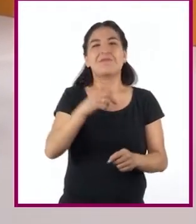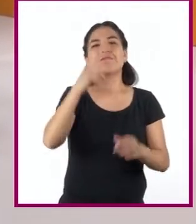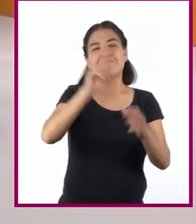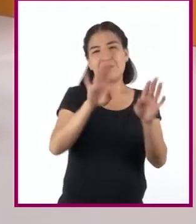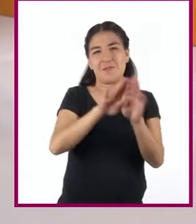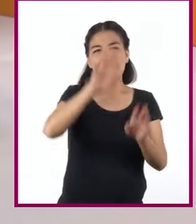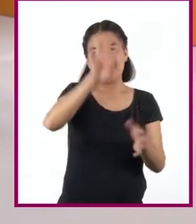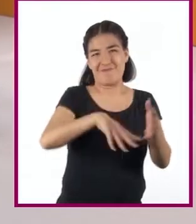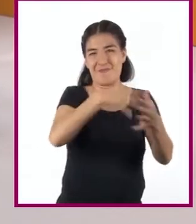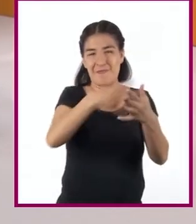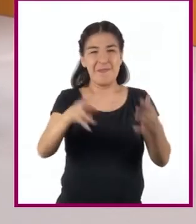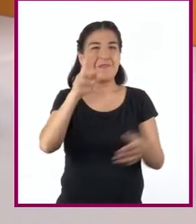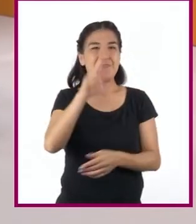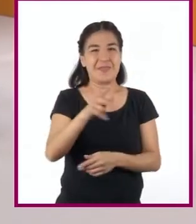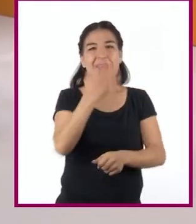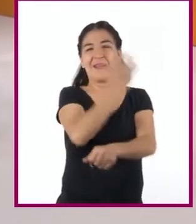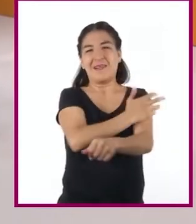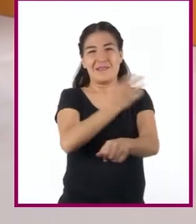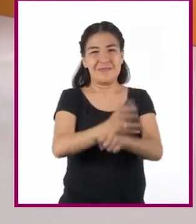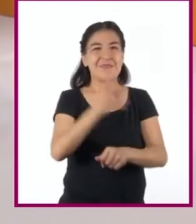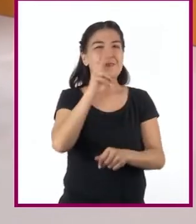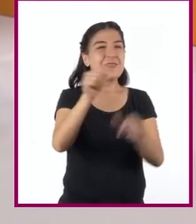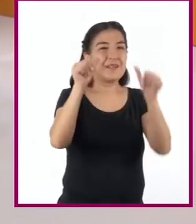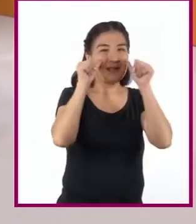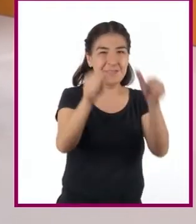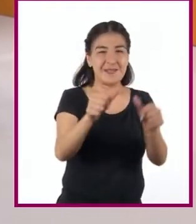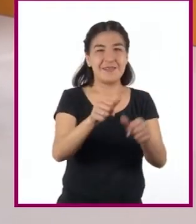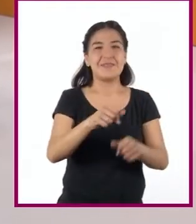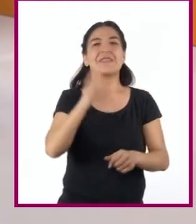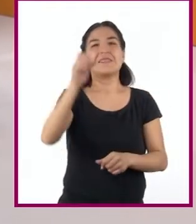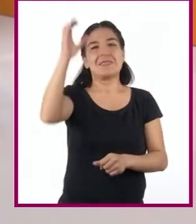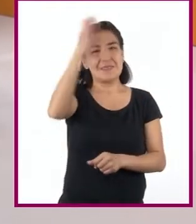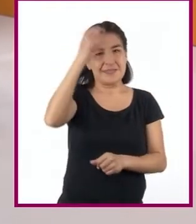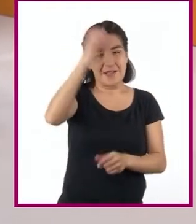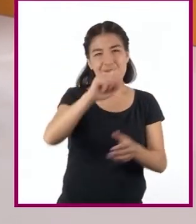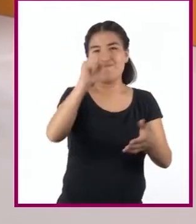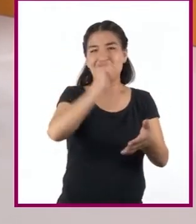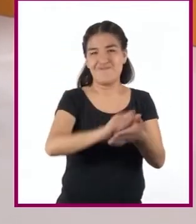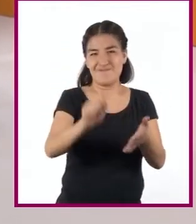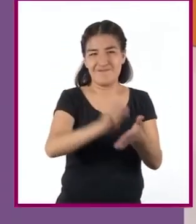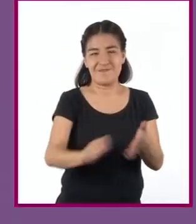gráficas. Acompáñenos entonces a ver con atención la ciencia por escrito.